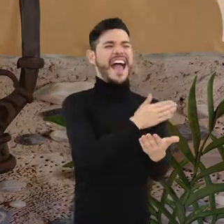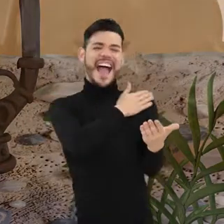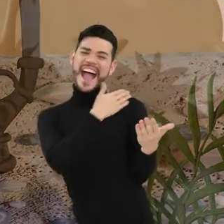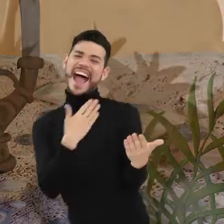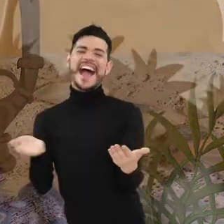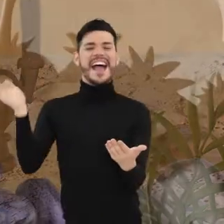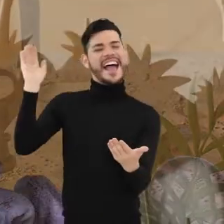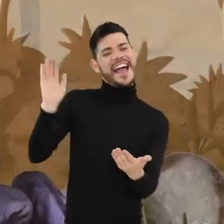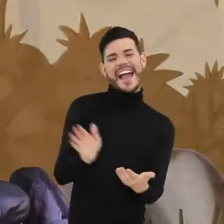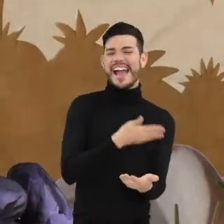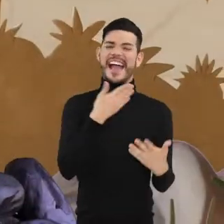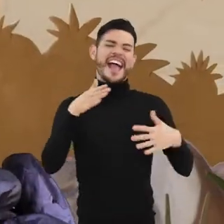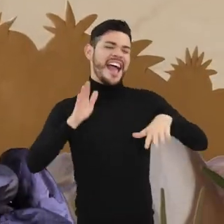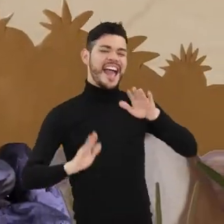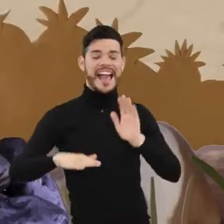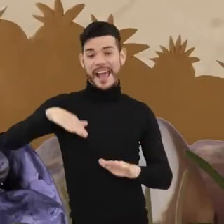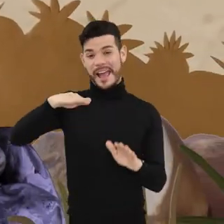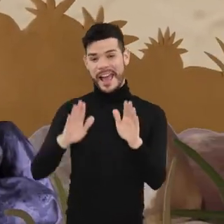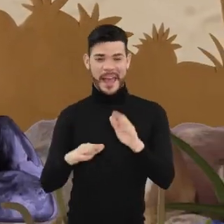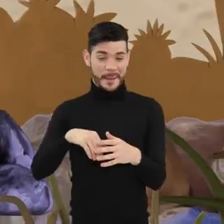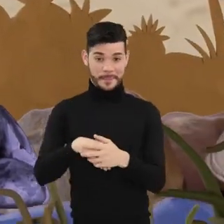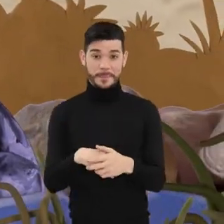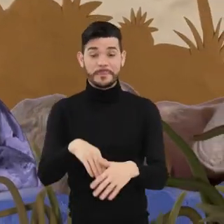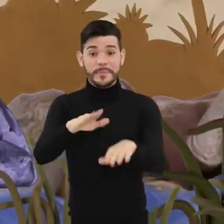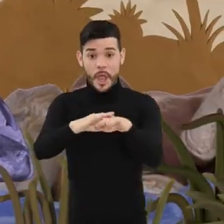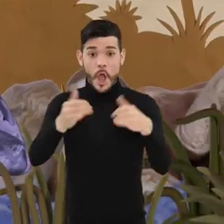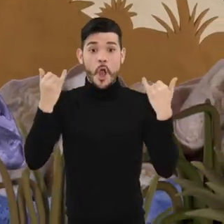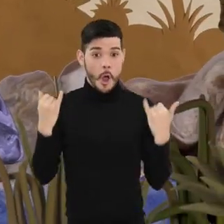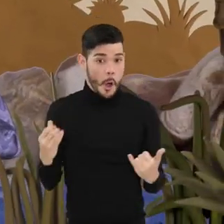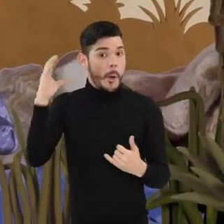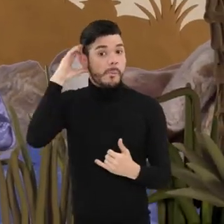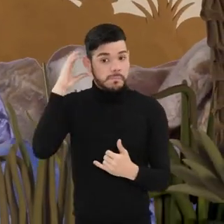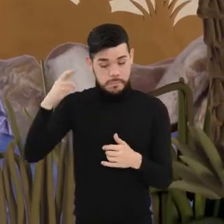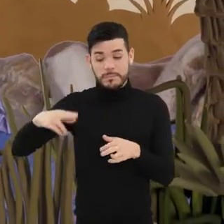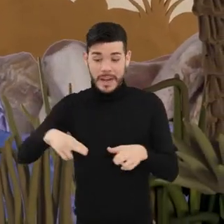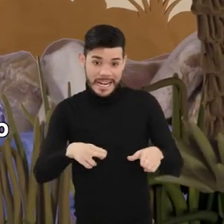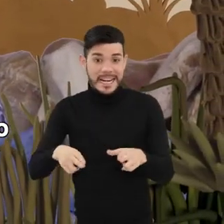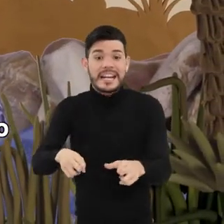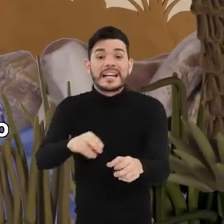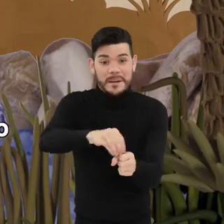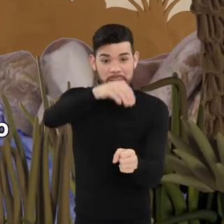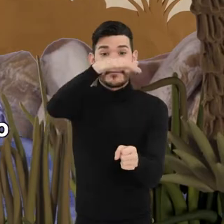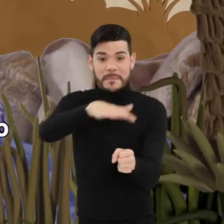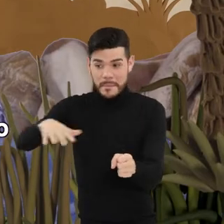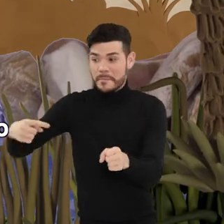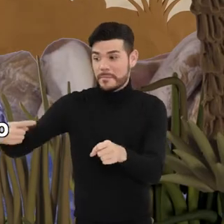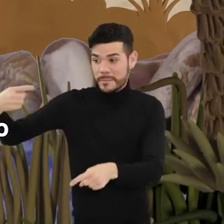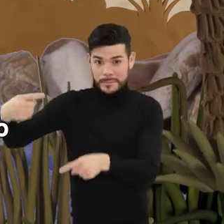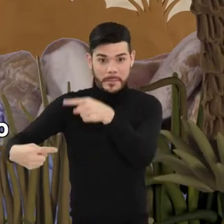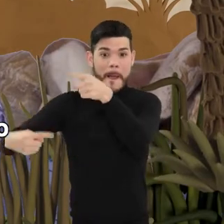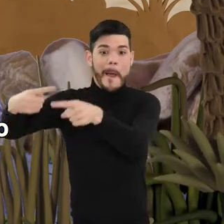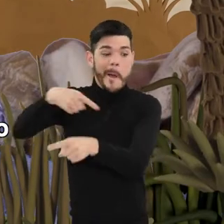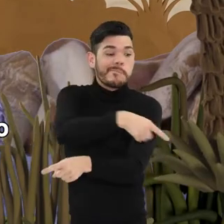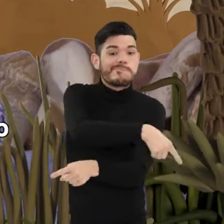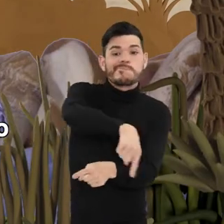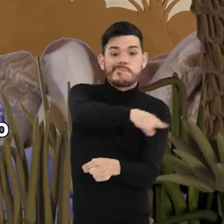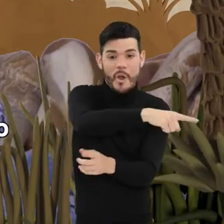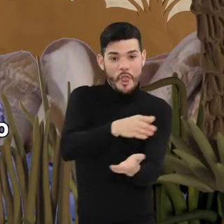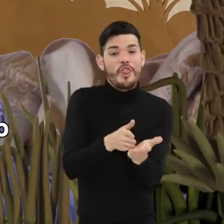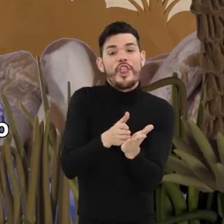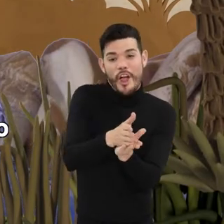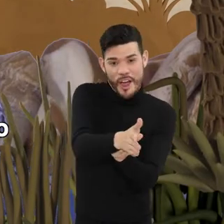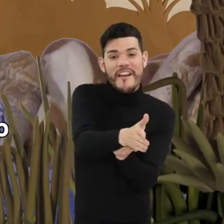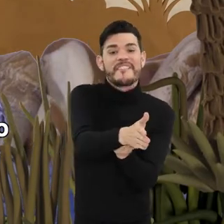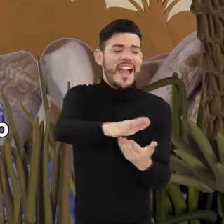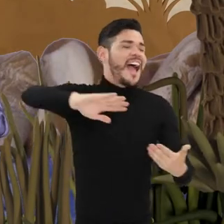Hoy, en el Bajo Magdalena, sus descendientes continúan cantando y componiendo versos para superar las penas e infundirse ánimo en